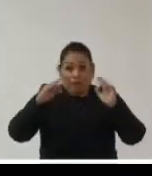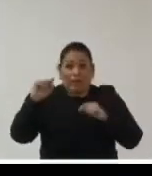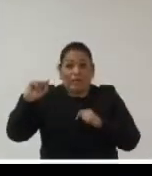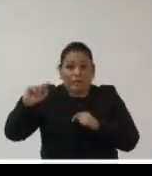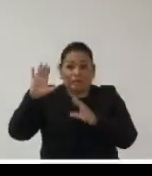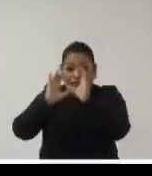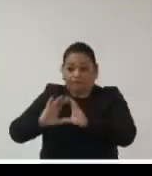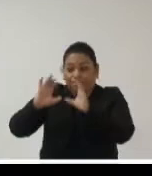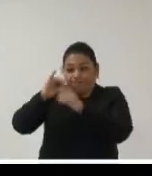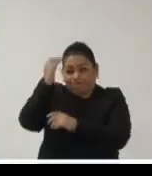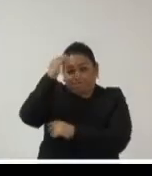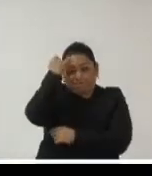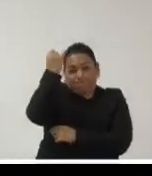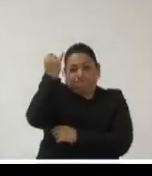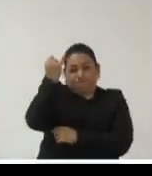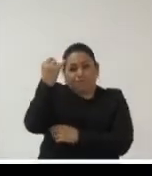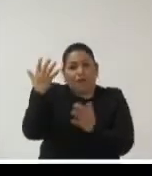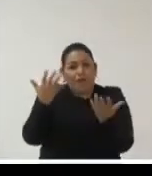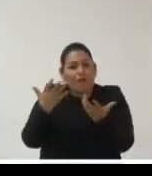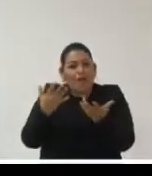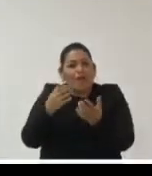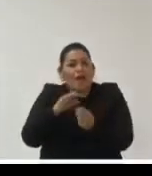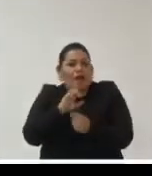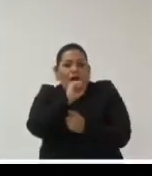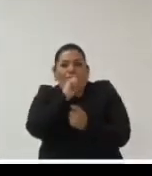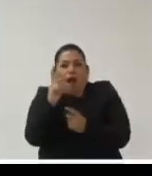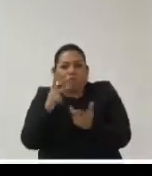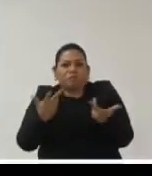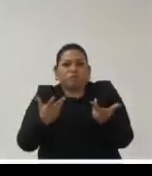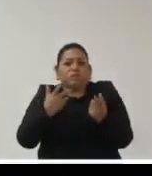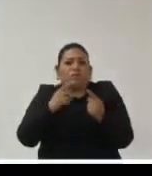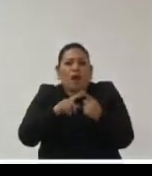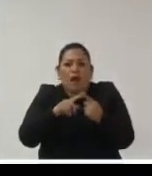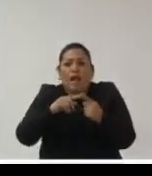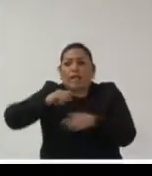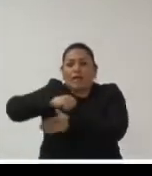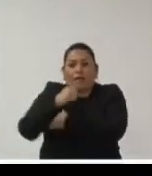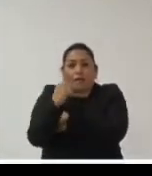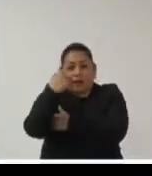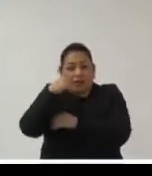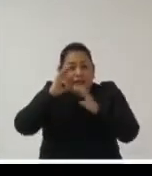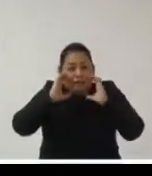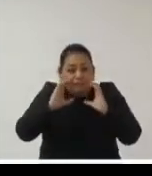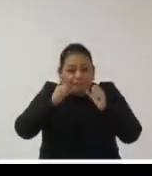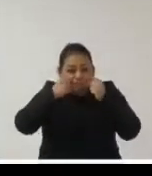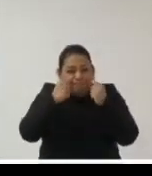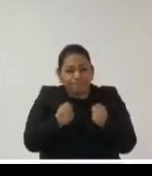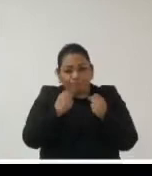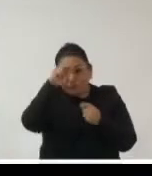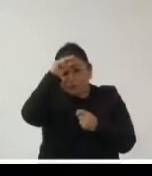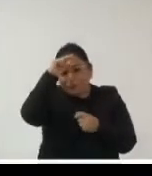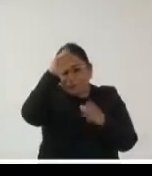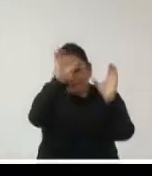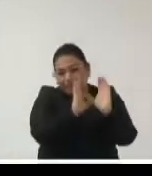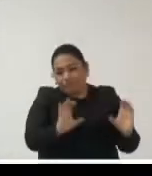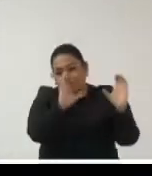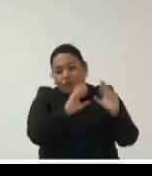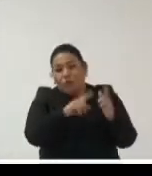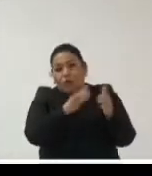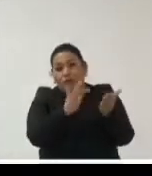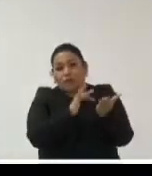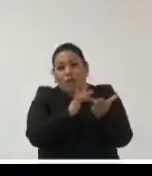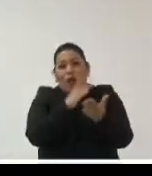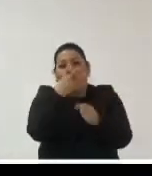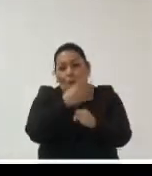que los gestionan o de los archivistas que los deben conservar las máquinas se van a encargar de ello la inteligencia artificial y las tecnologías de la cuarta